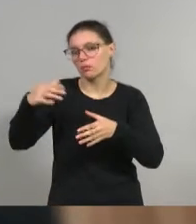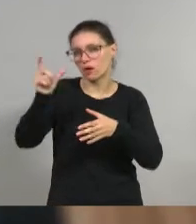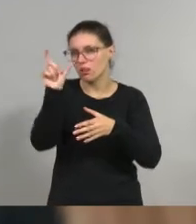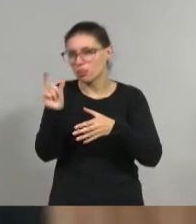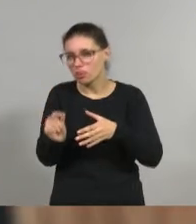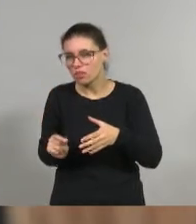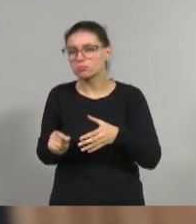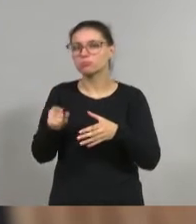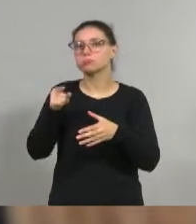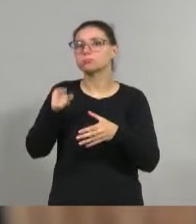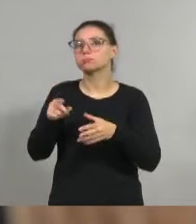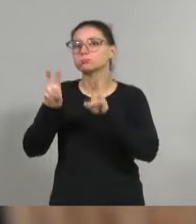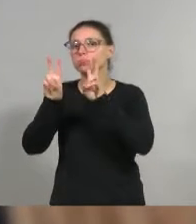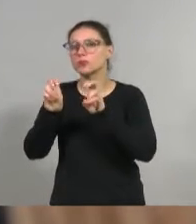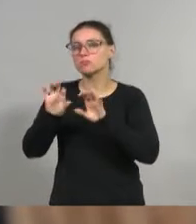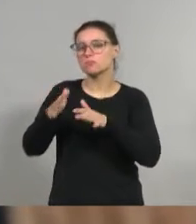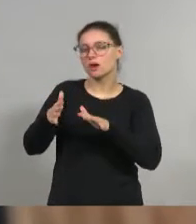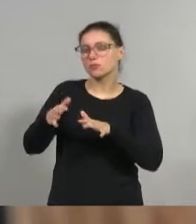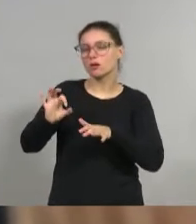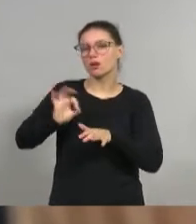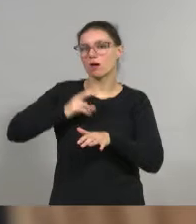2015.